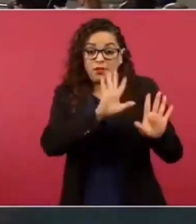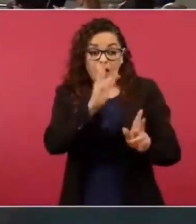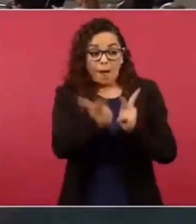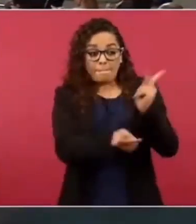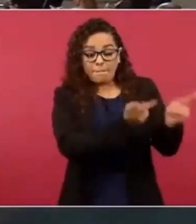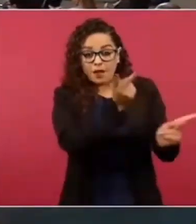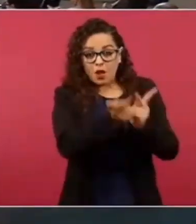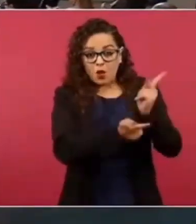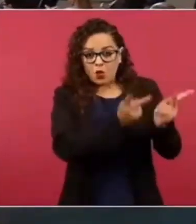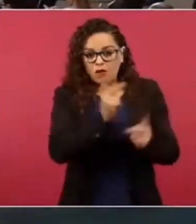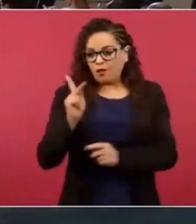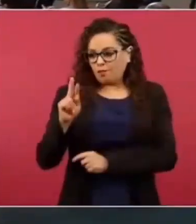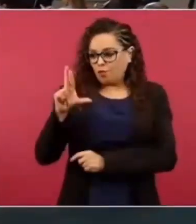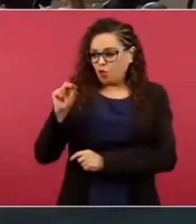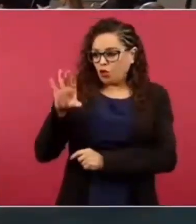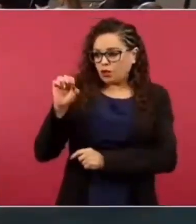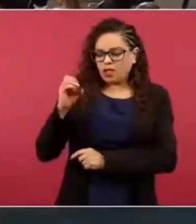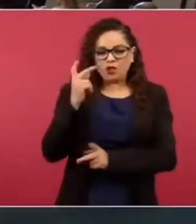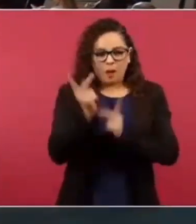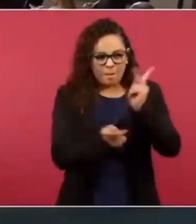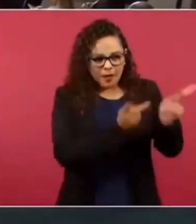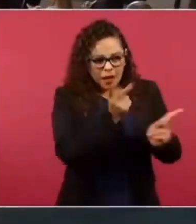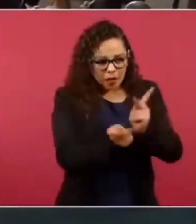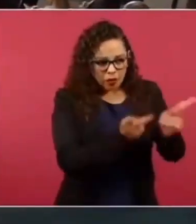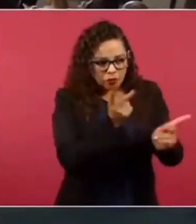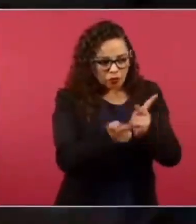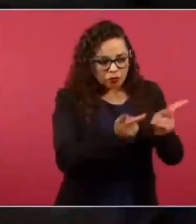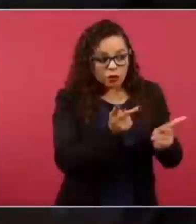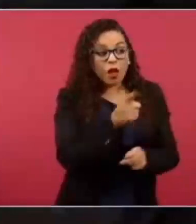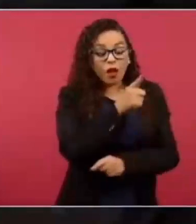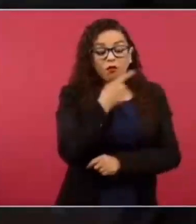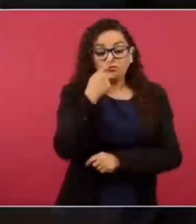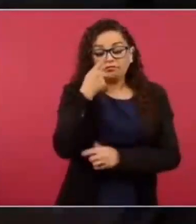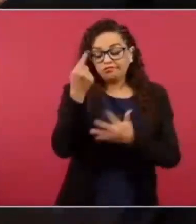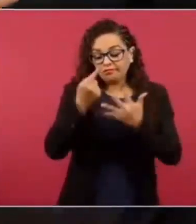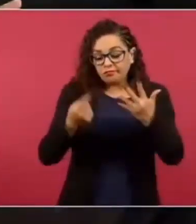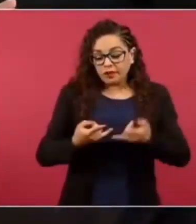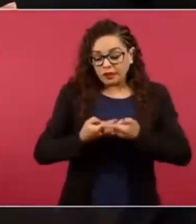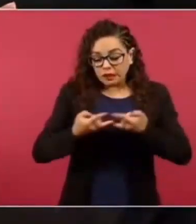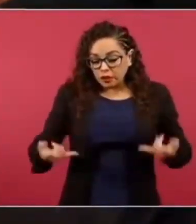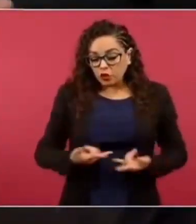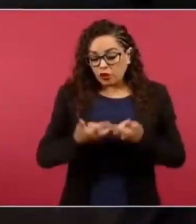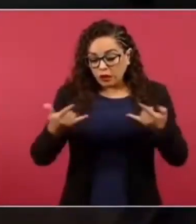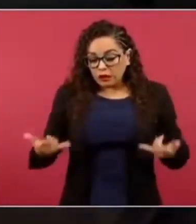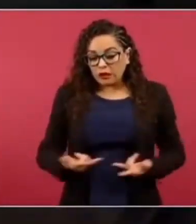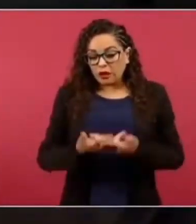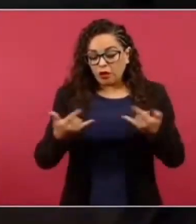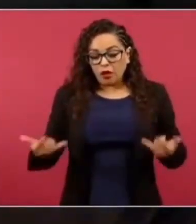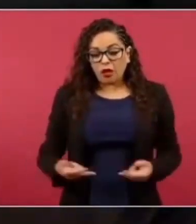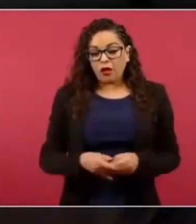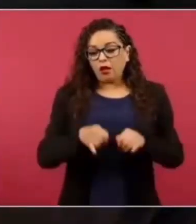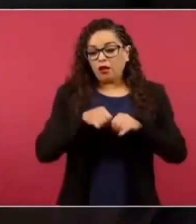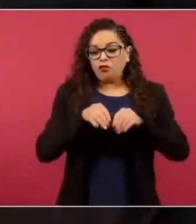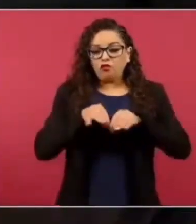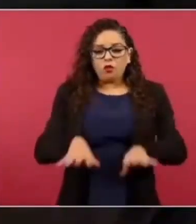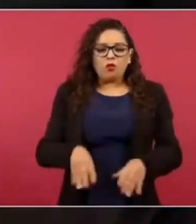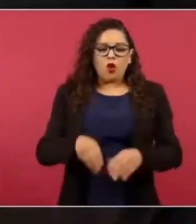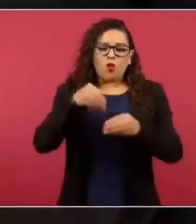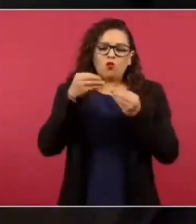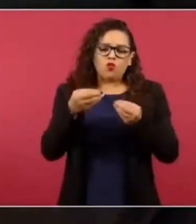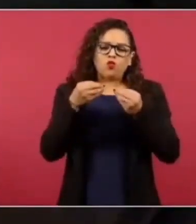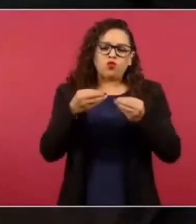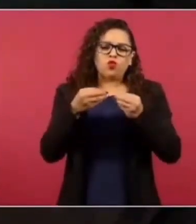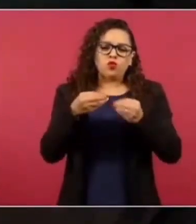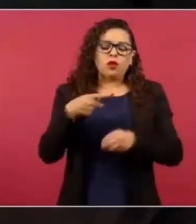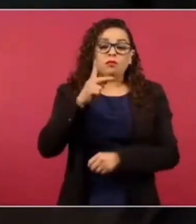también en proceso, informa de todo este entramado que a le tocó vivir, de todo lo que él informó, pero también de que actualmente siguen